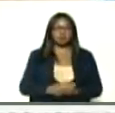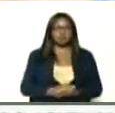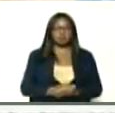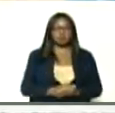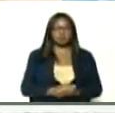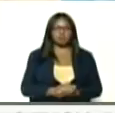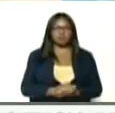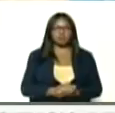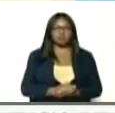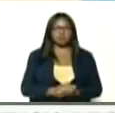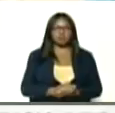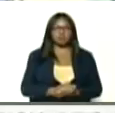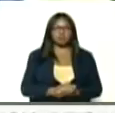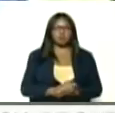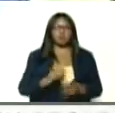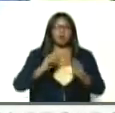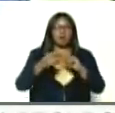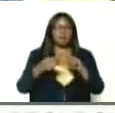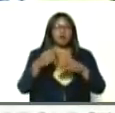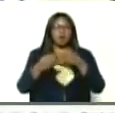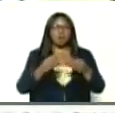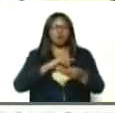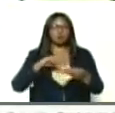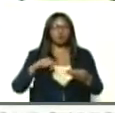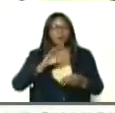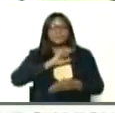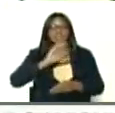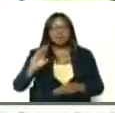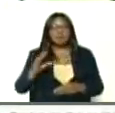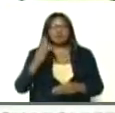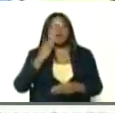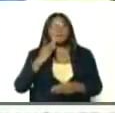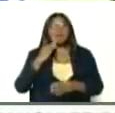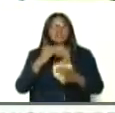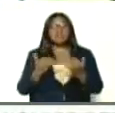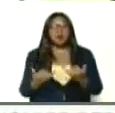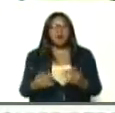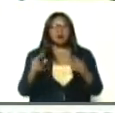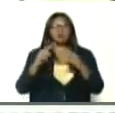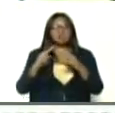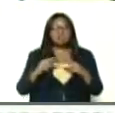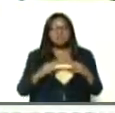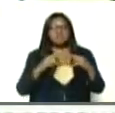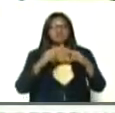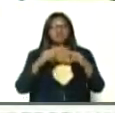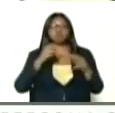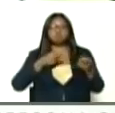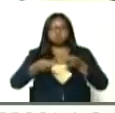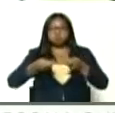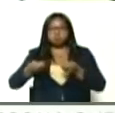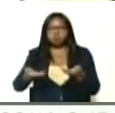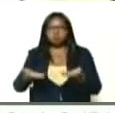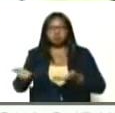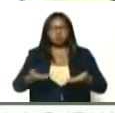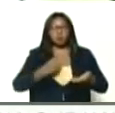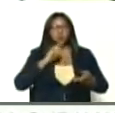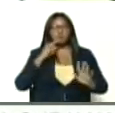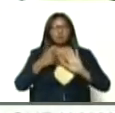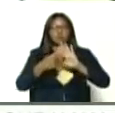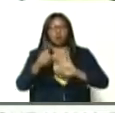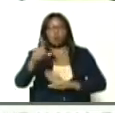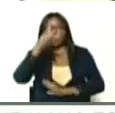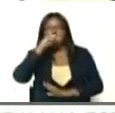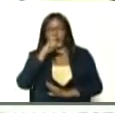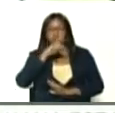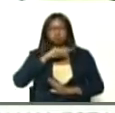con la variante, pero con todo el patrimonio de experiencia, conocimiento, logística, que hemos demostrado en un año,